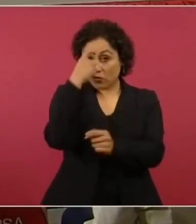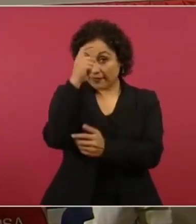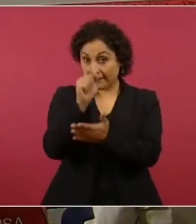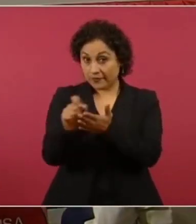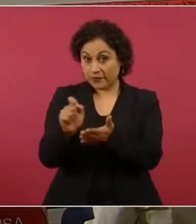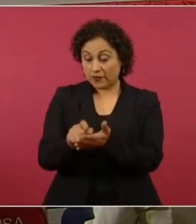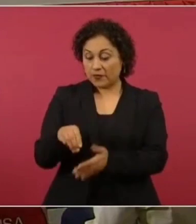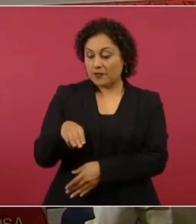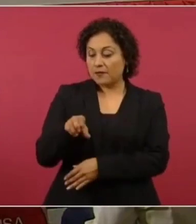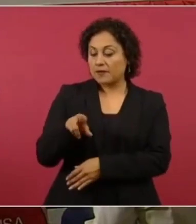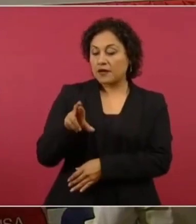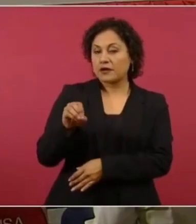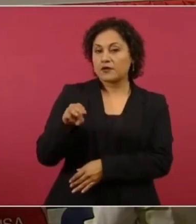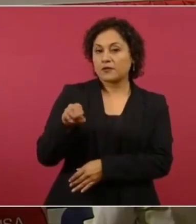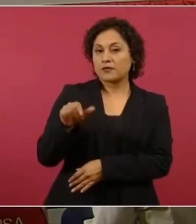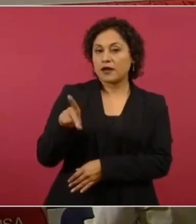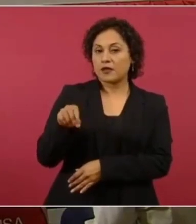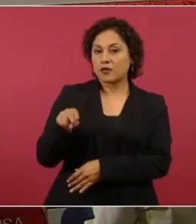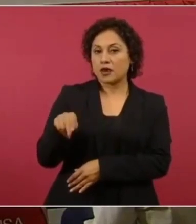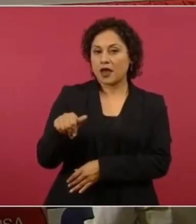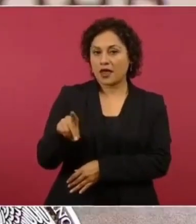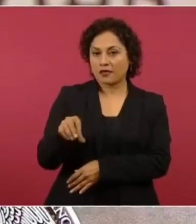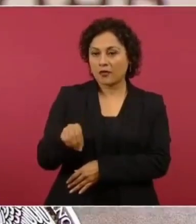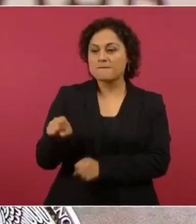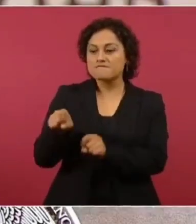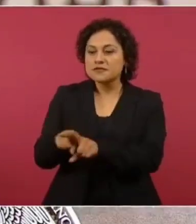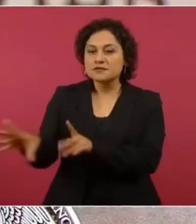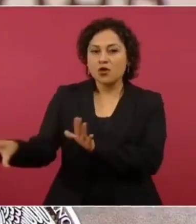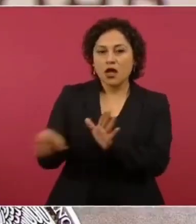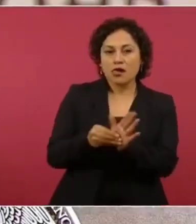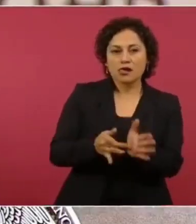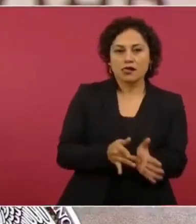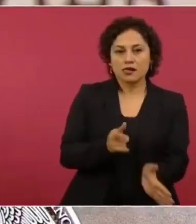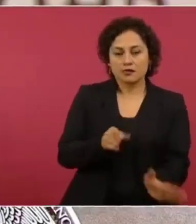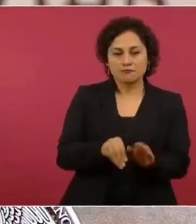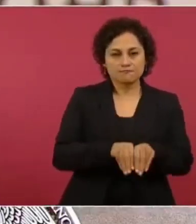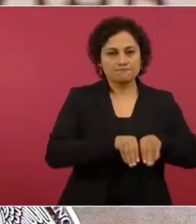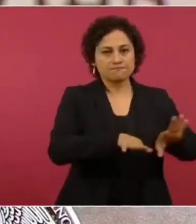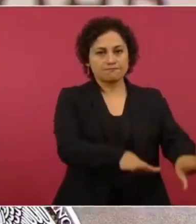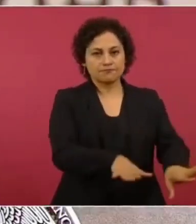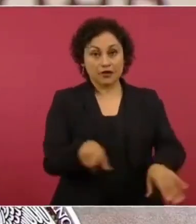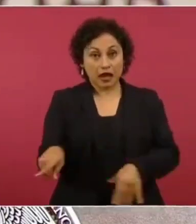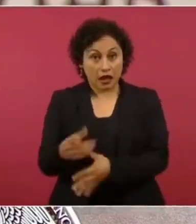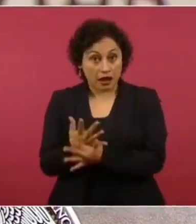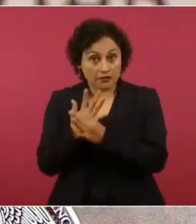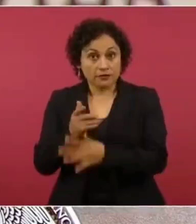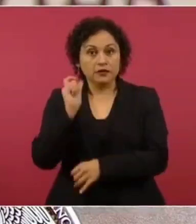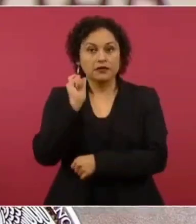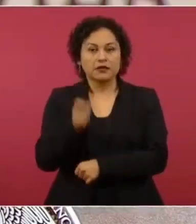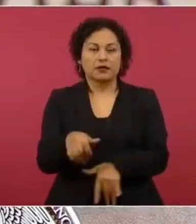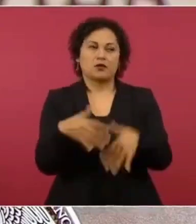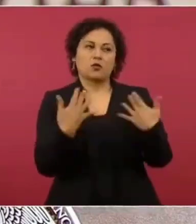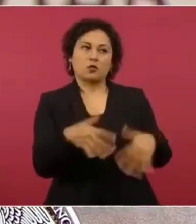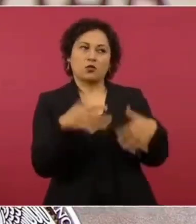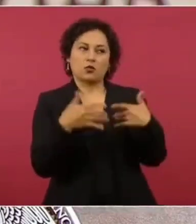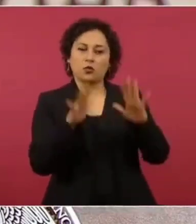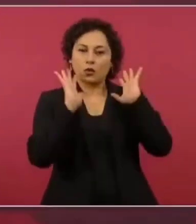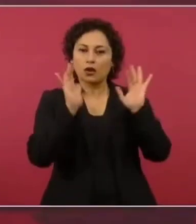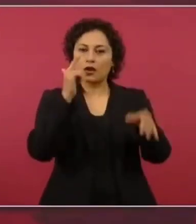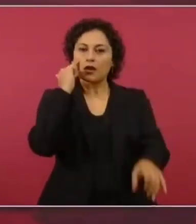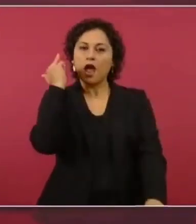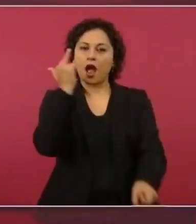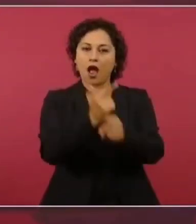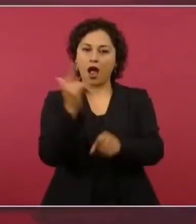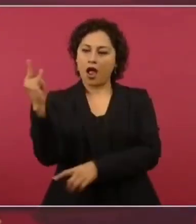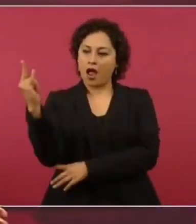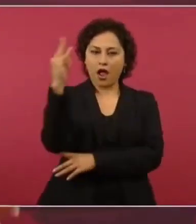información, y sigue la embajada rusa. Nos enteramos de que el avión presidencial no fue comprado